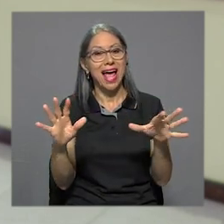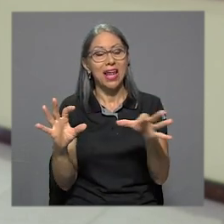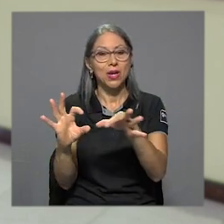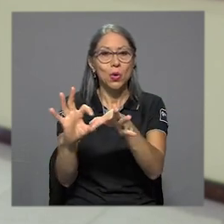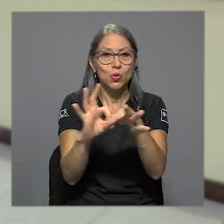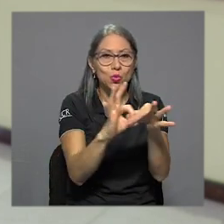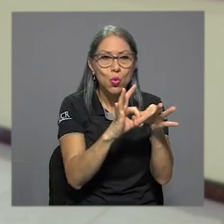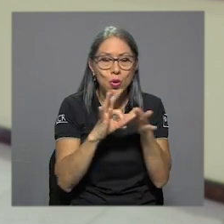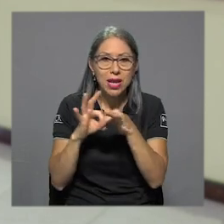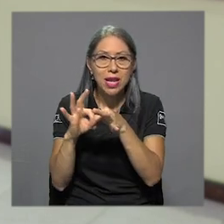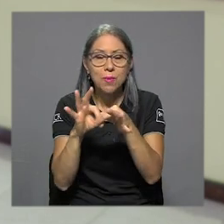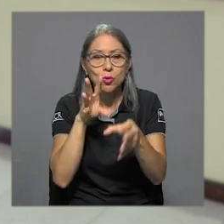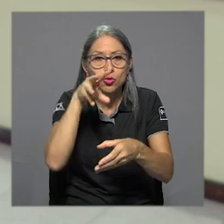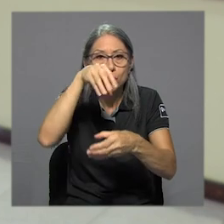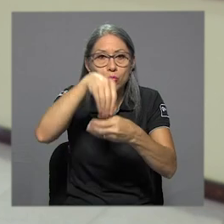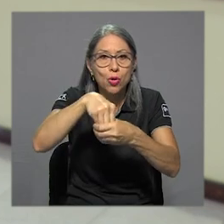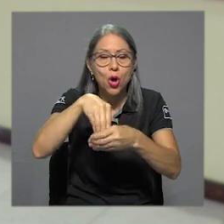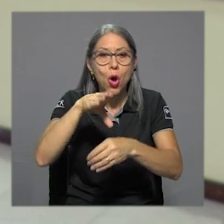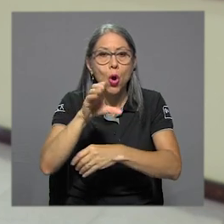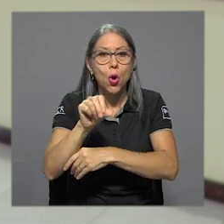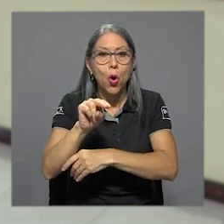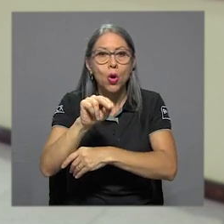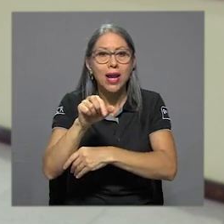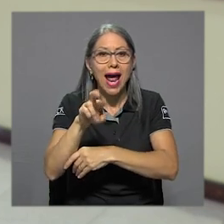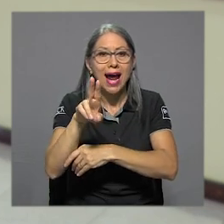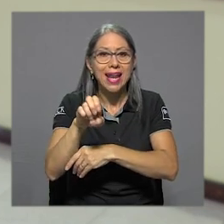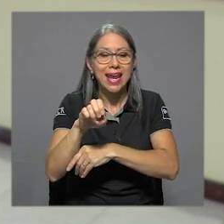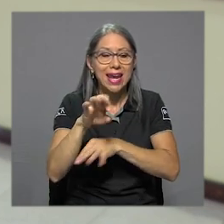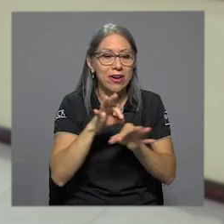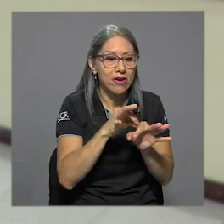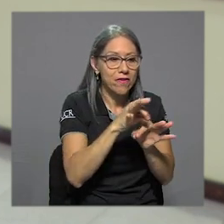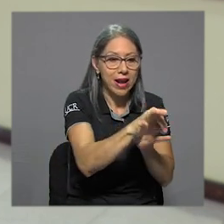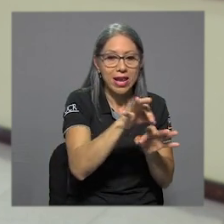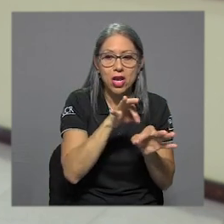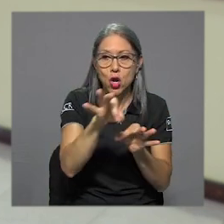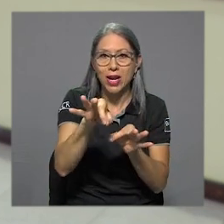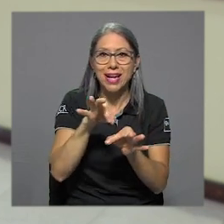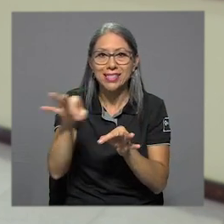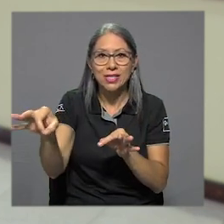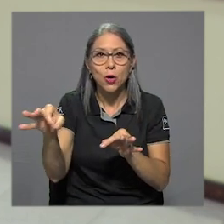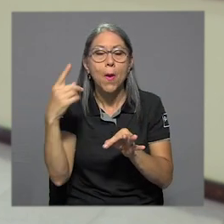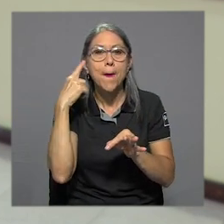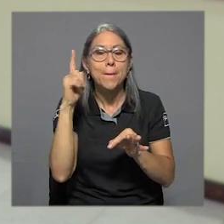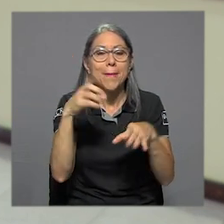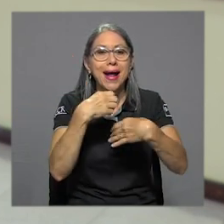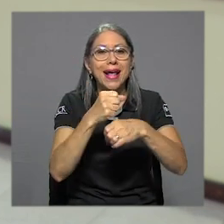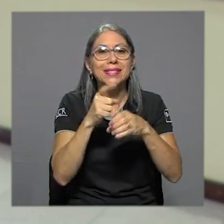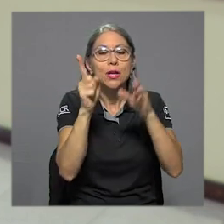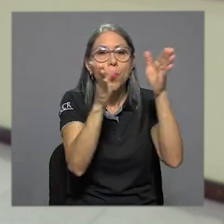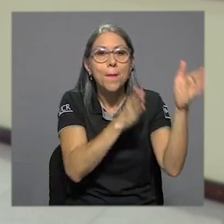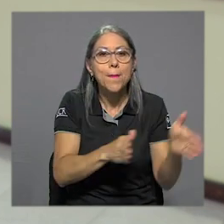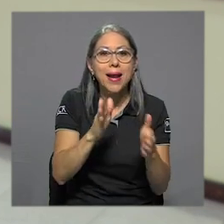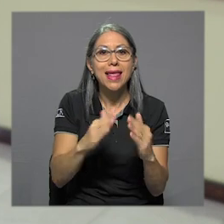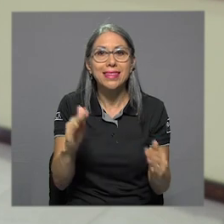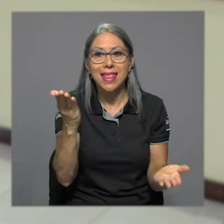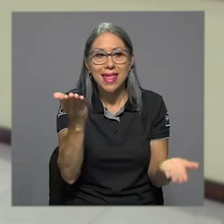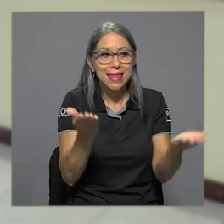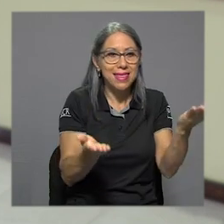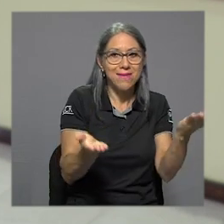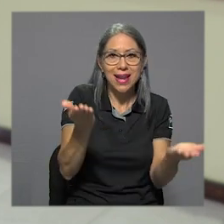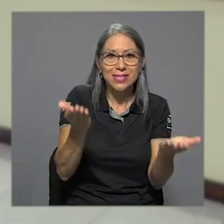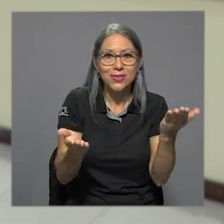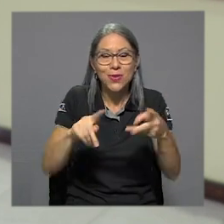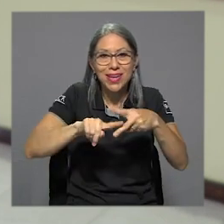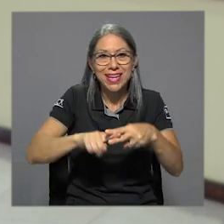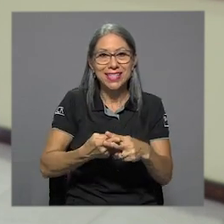dentro de lo que es el marco de Conareas Regionalización para crear un plan de nivelación que iniciamos ahora